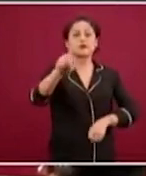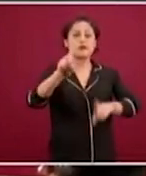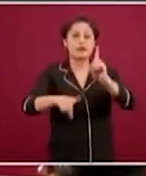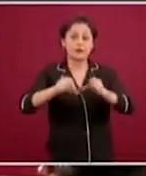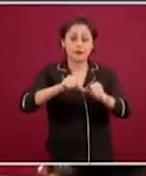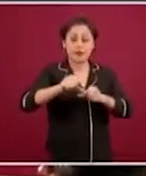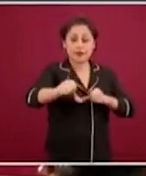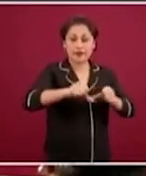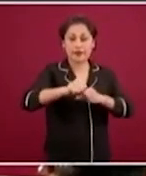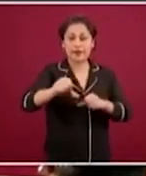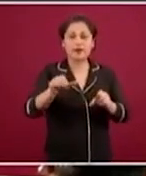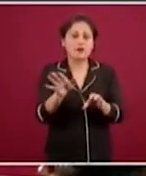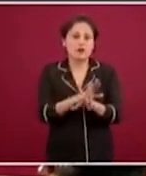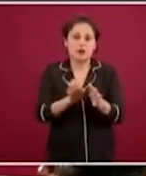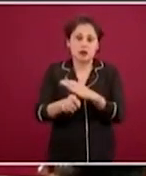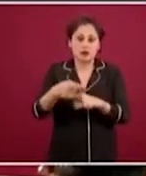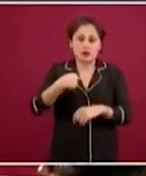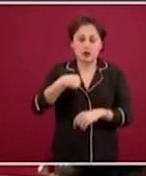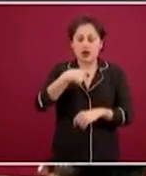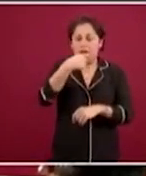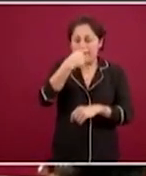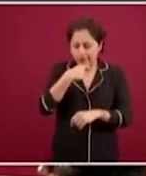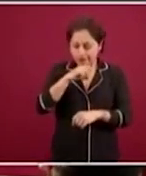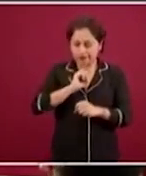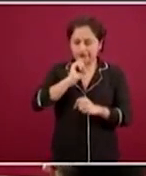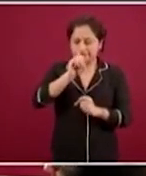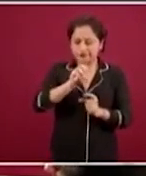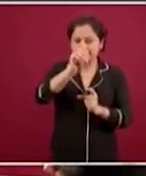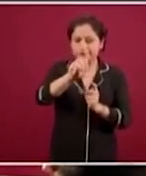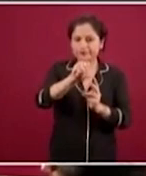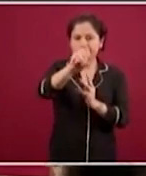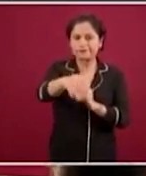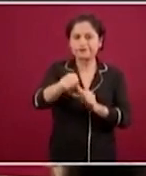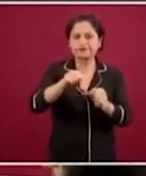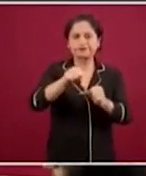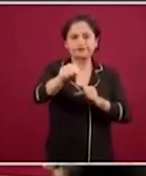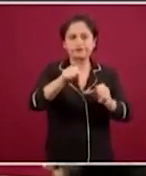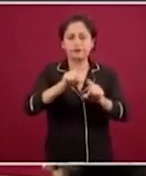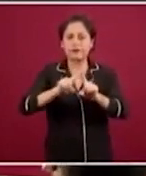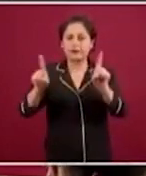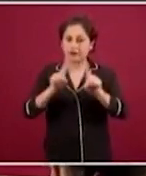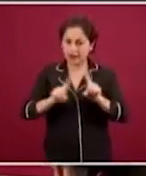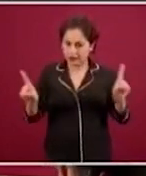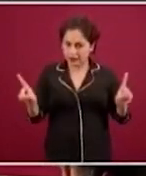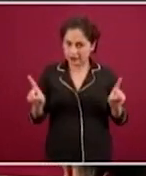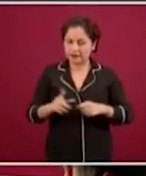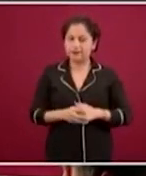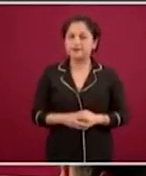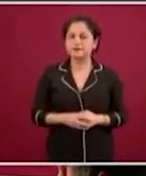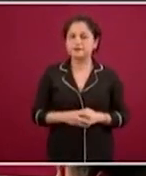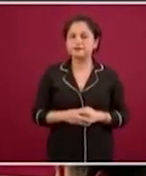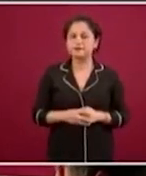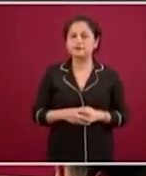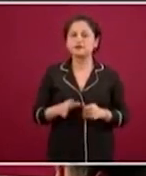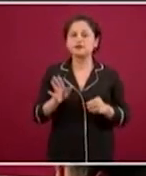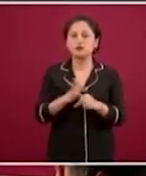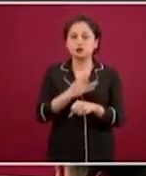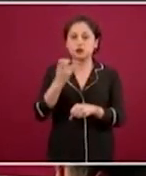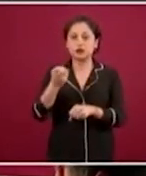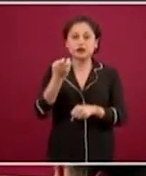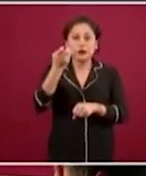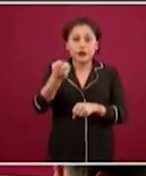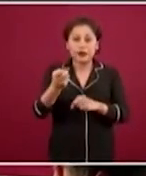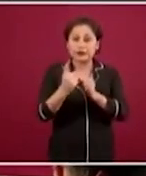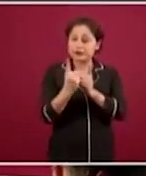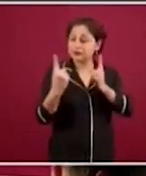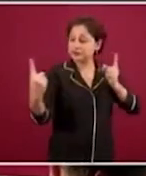yo estornudo, como este caballero. Entonces, eso es lo que hay que evitar y por eso son las dos cosas. Guarda